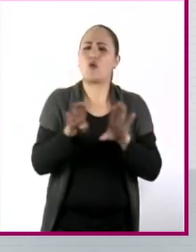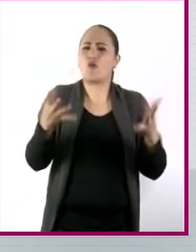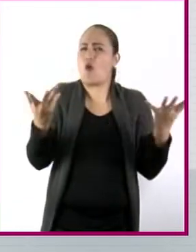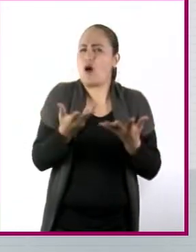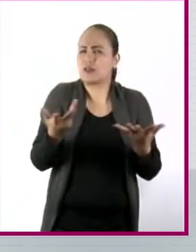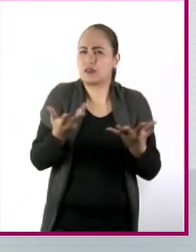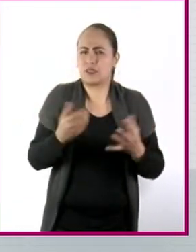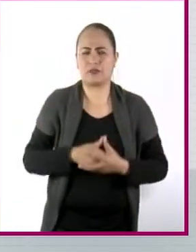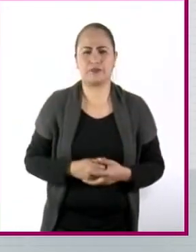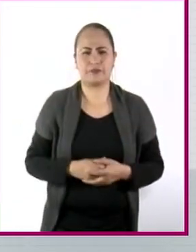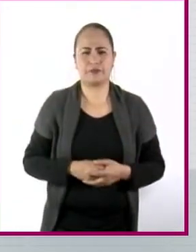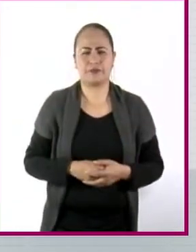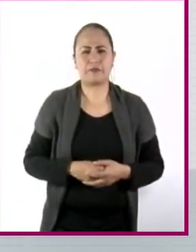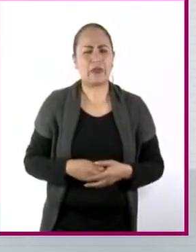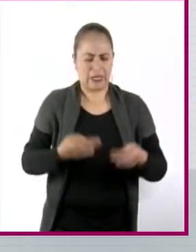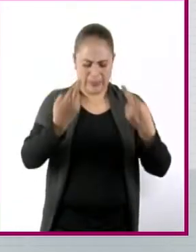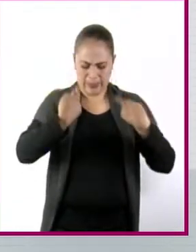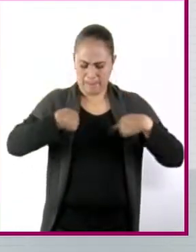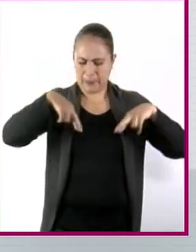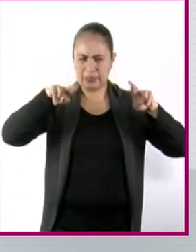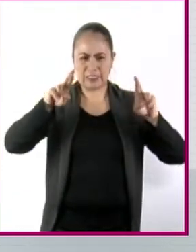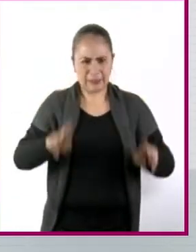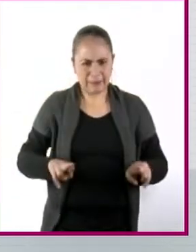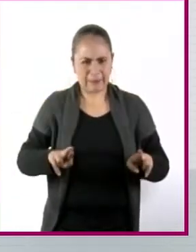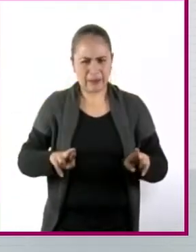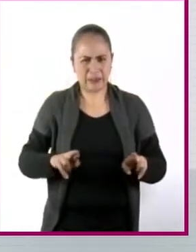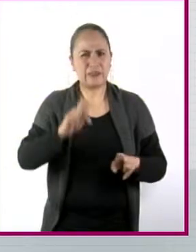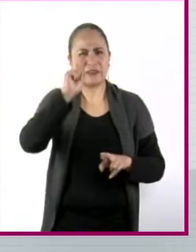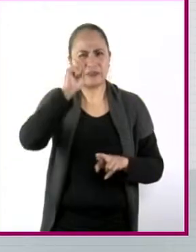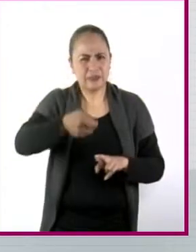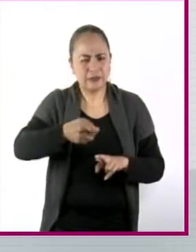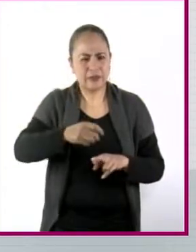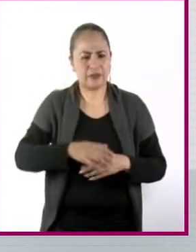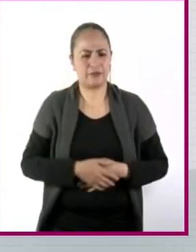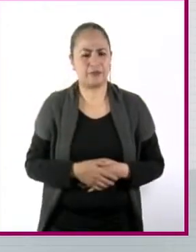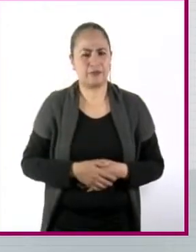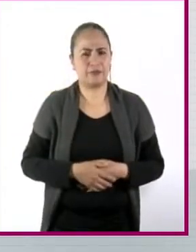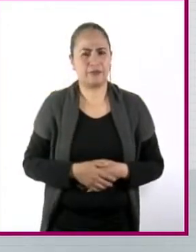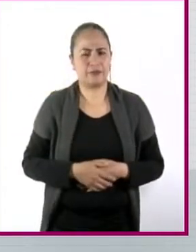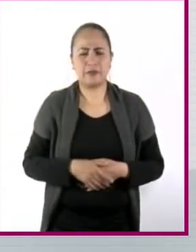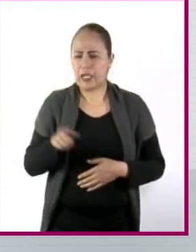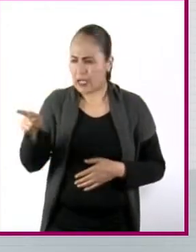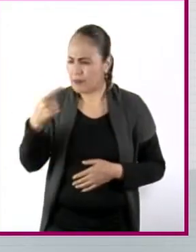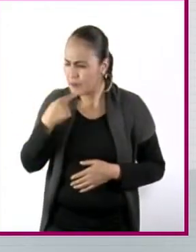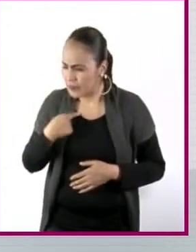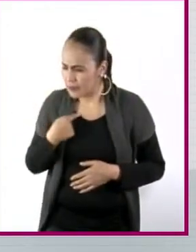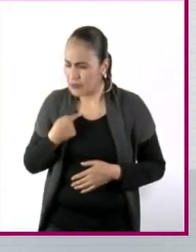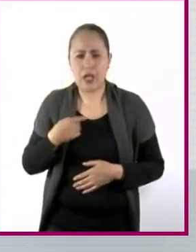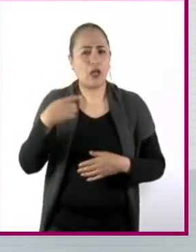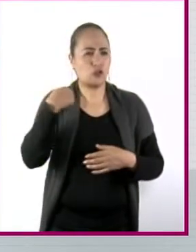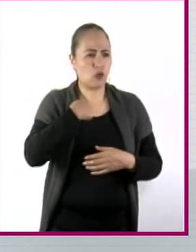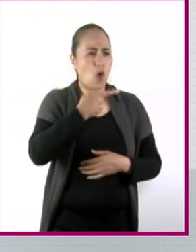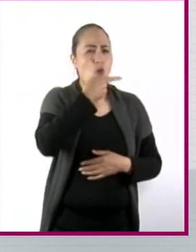Para mí la representatividad significa darle voz a,